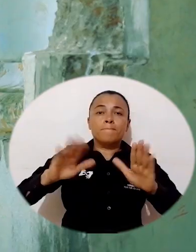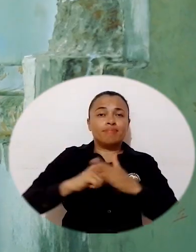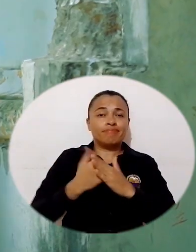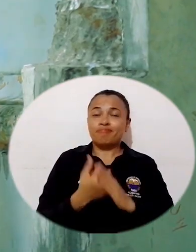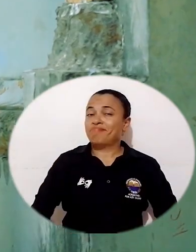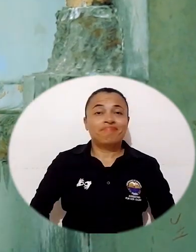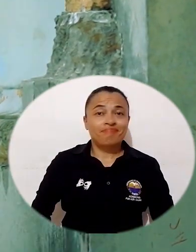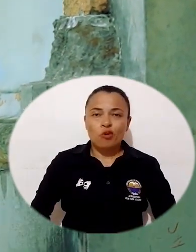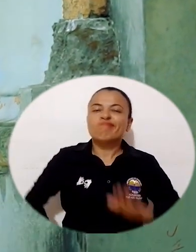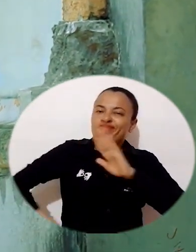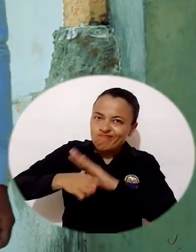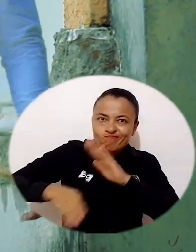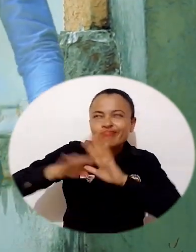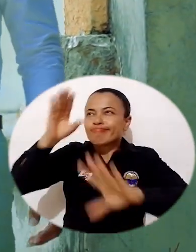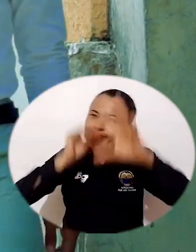aún en pandemia.